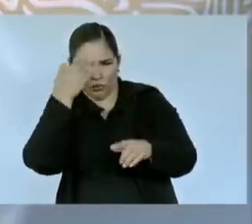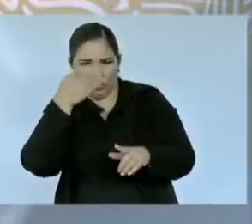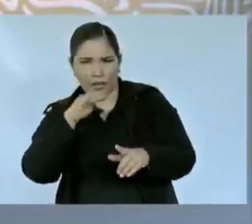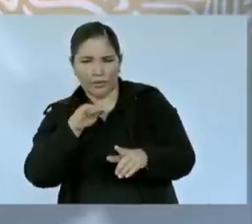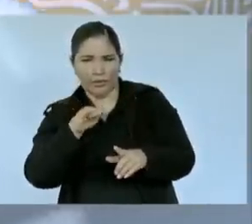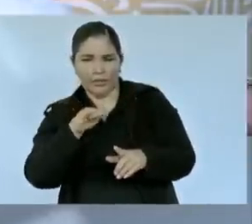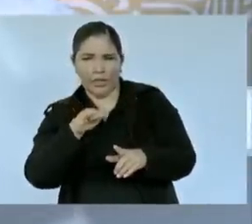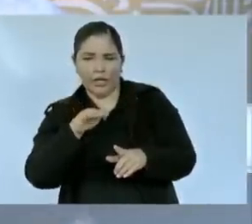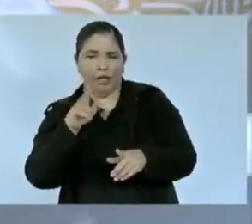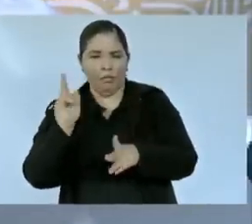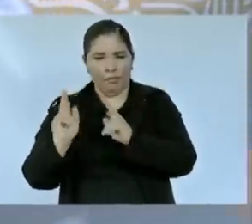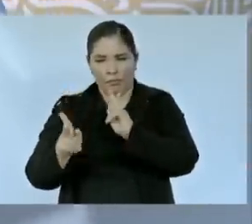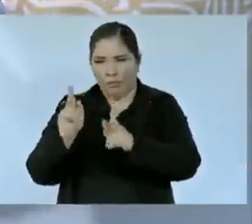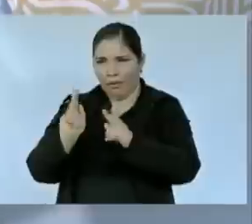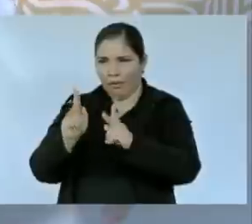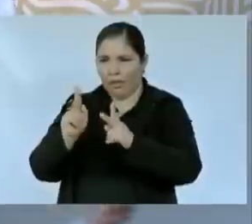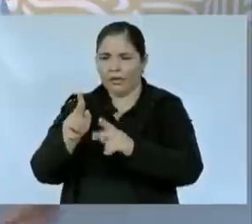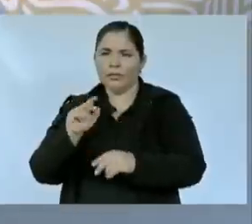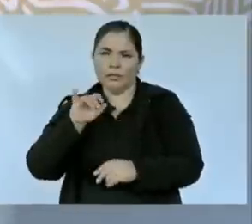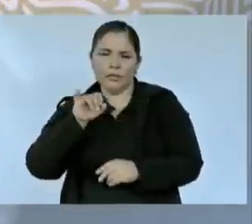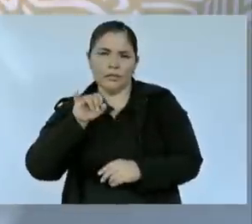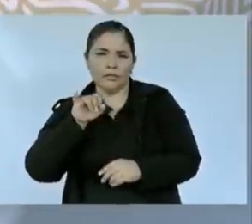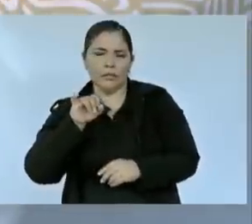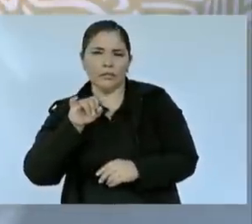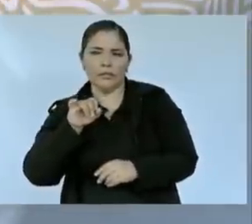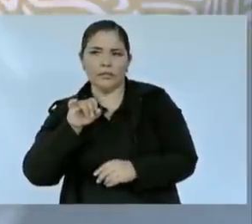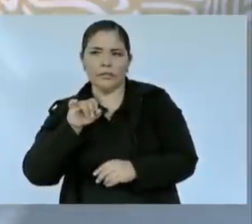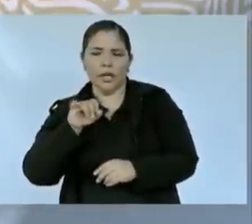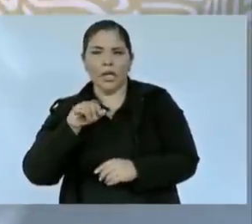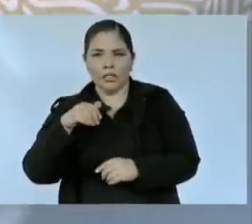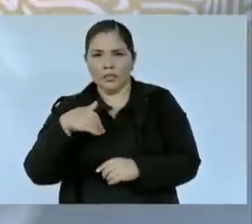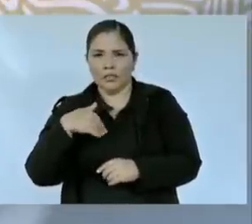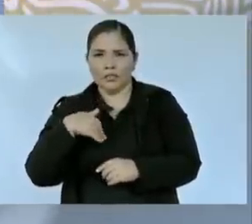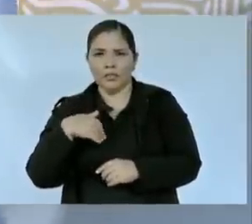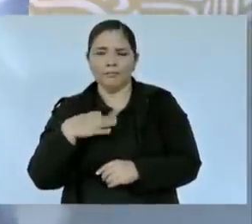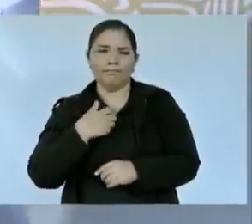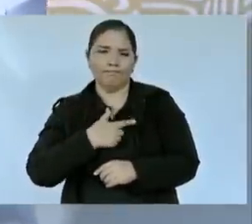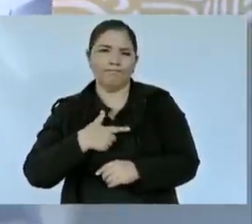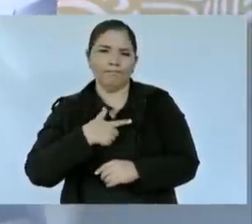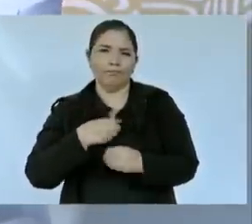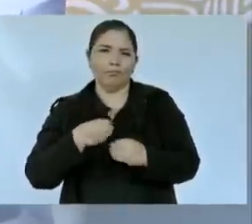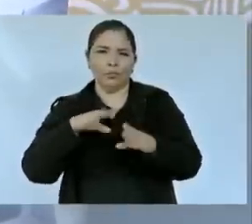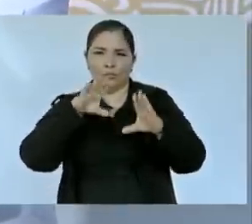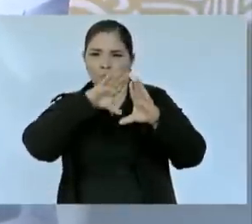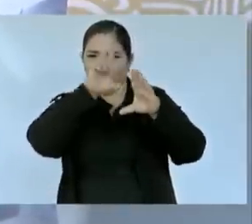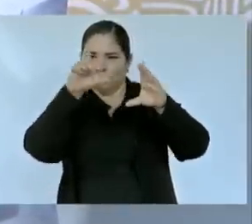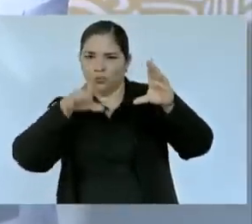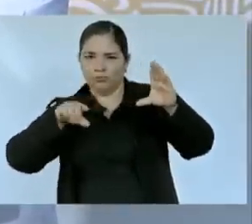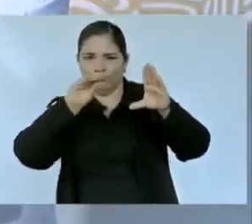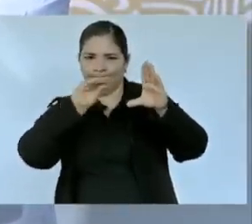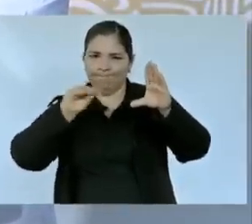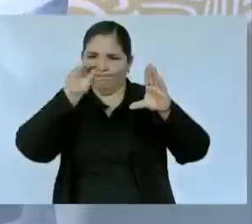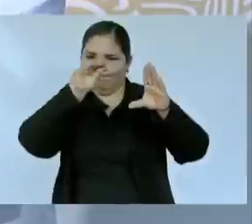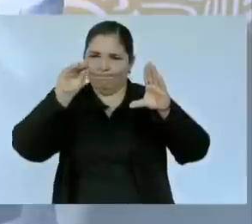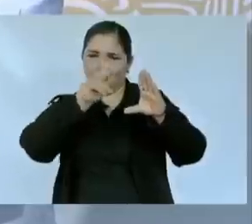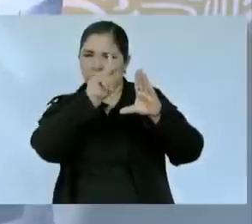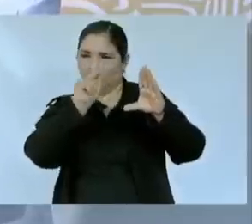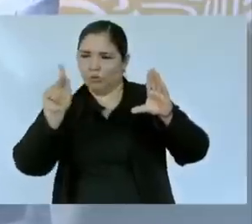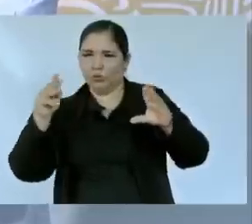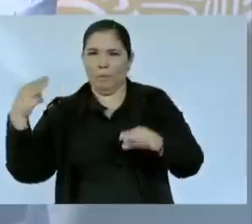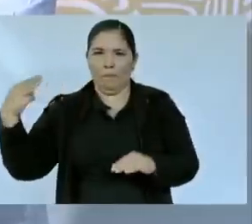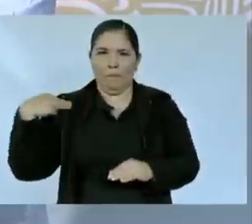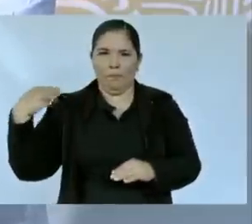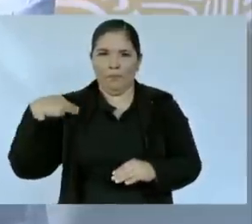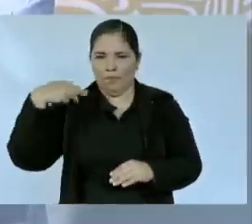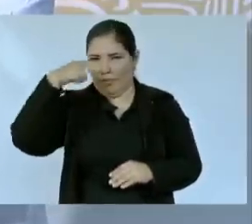en la plática y le dije sí, tengo esa dicha de que conozco todos los municipios de México.